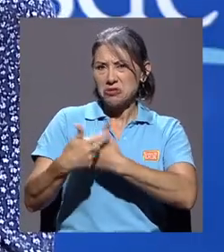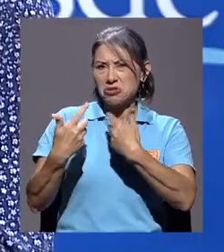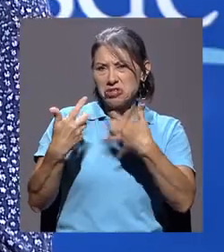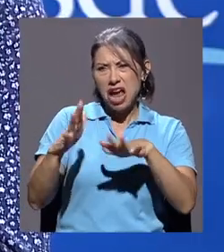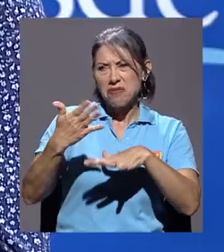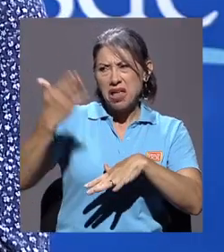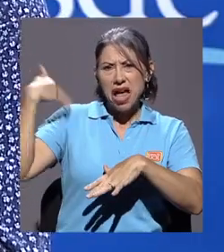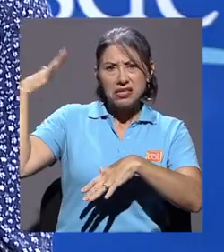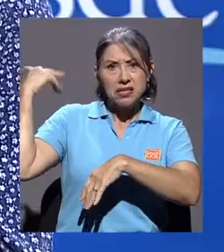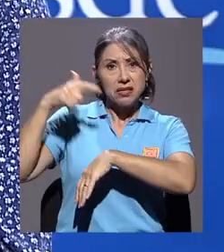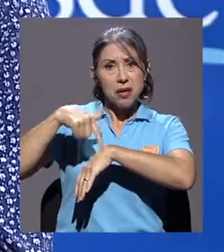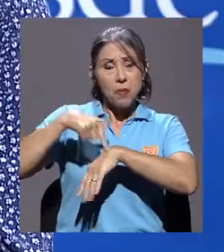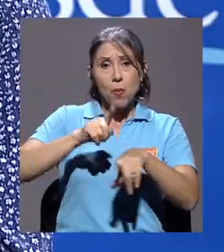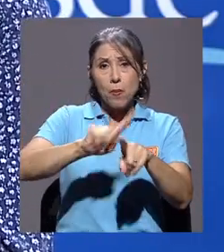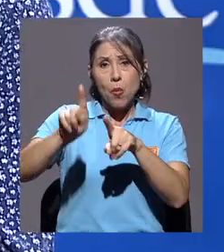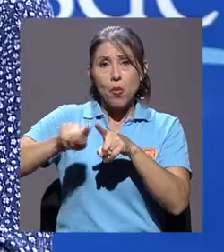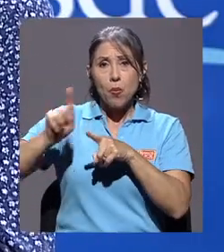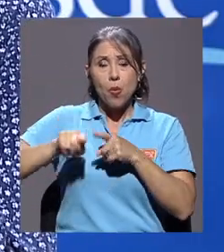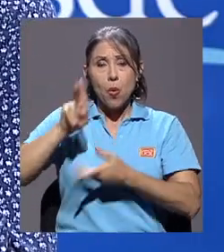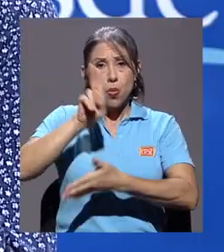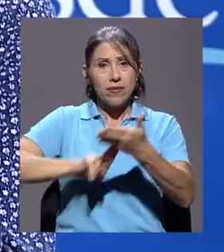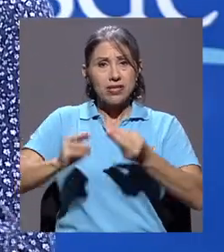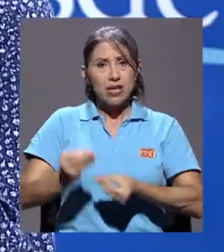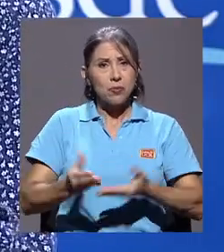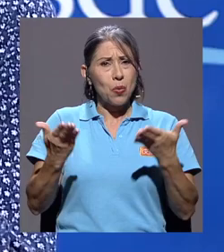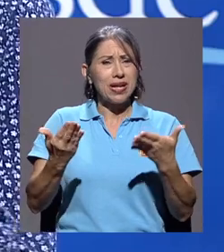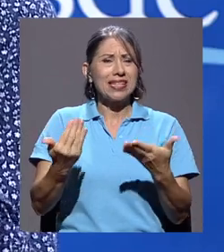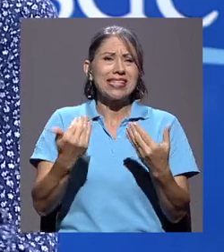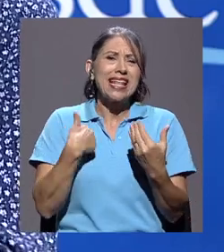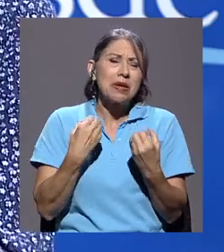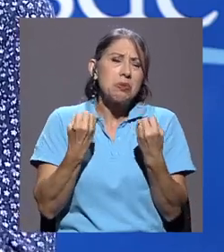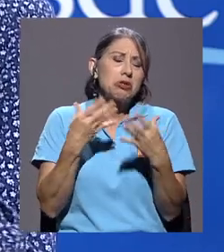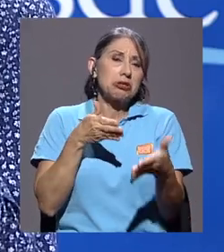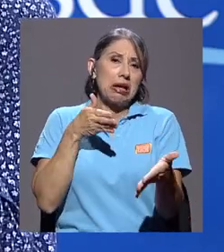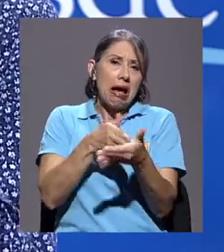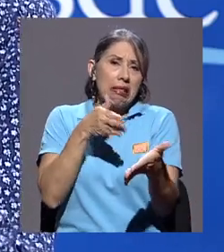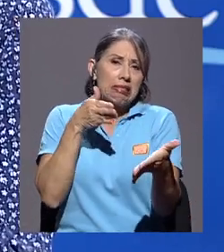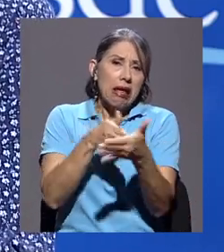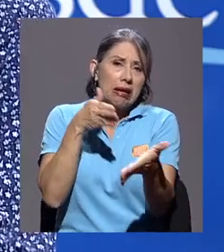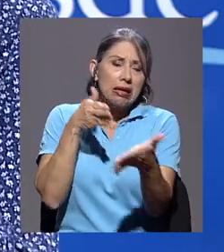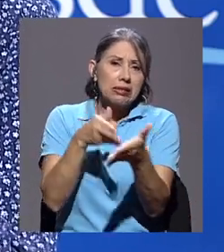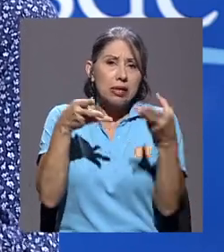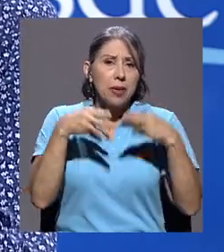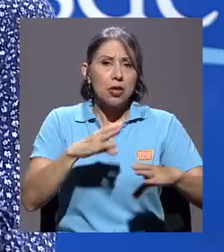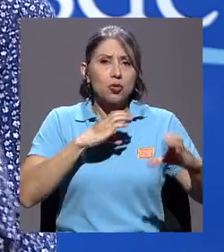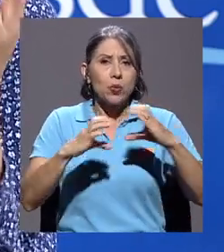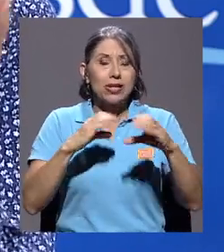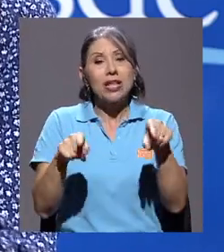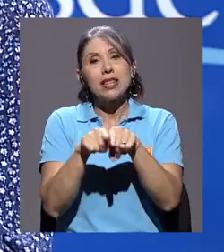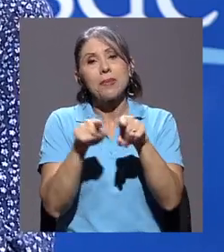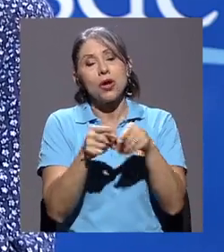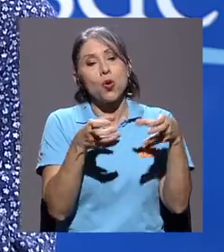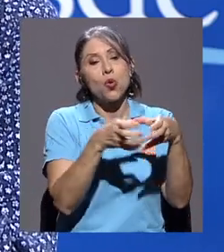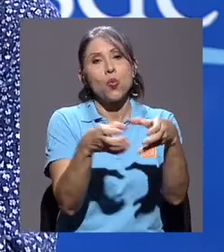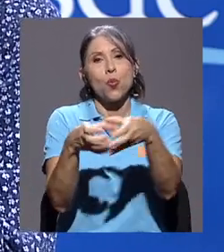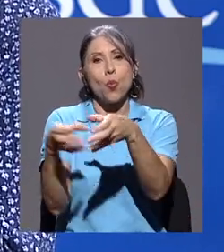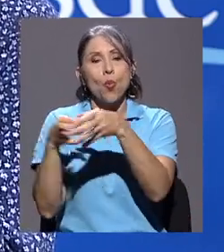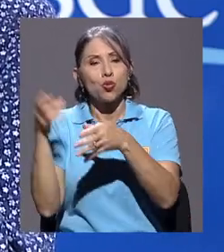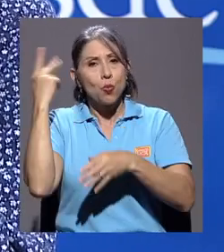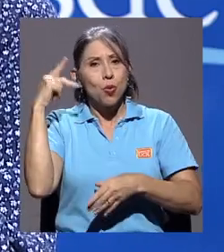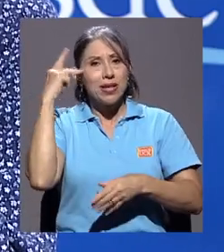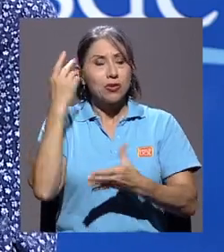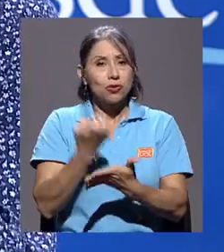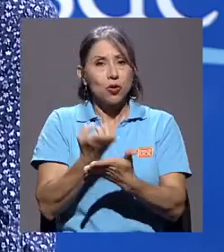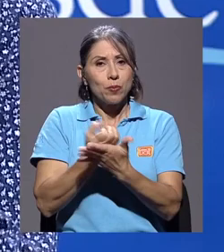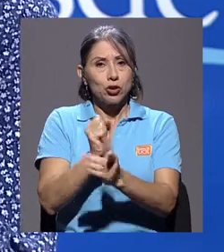hace rato, las universidades públicas vienen atravesando toda una serie de ataques mediáticos y de ciertos grupos políticos, económicos y sociales en el